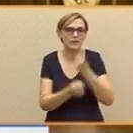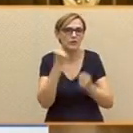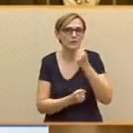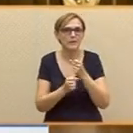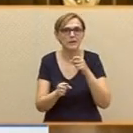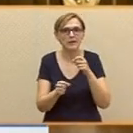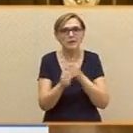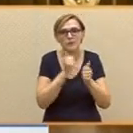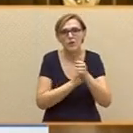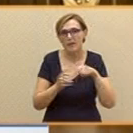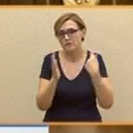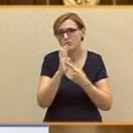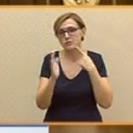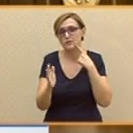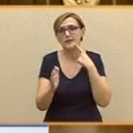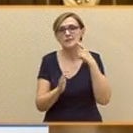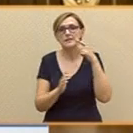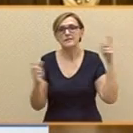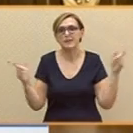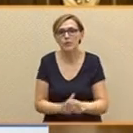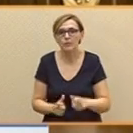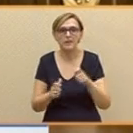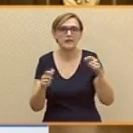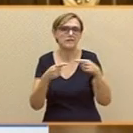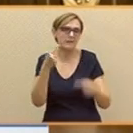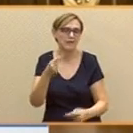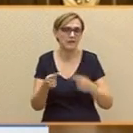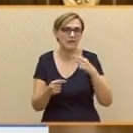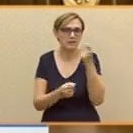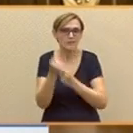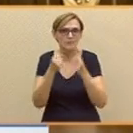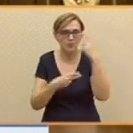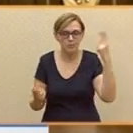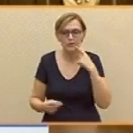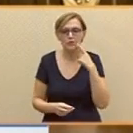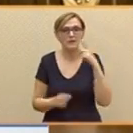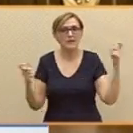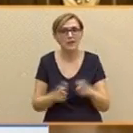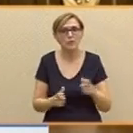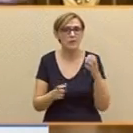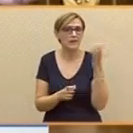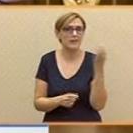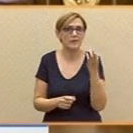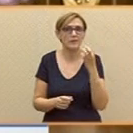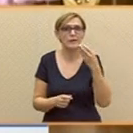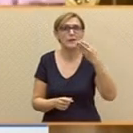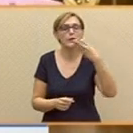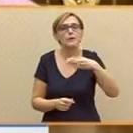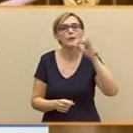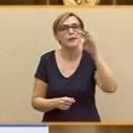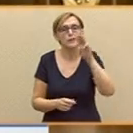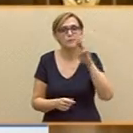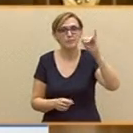público. Y usted sabe que eso solo se puede hacer reduciendo también significativamente el peso del gasto en el PIB, haciendo, por lo tanto,